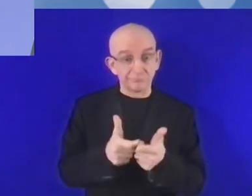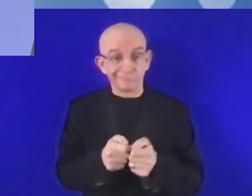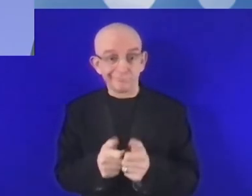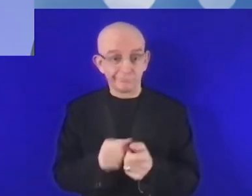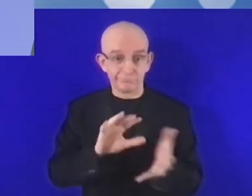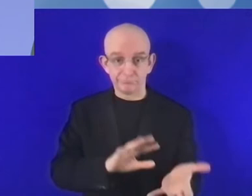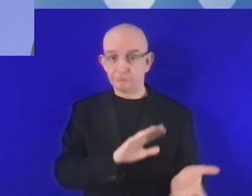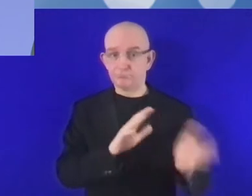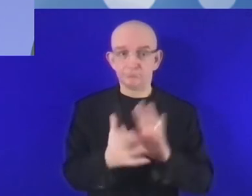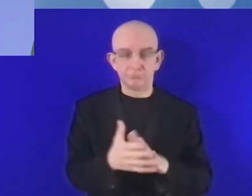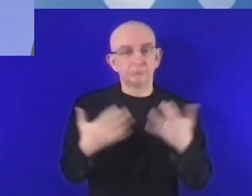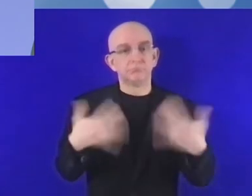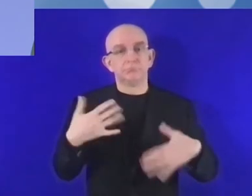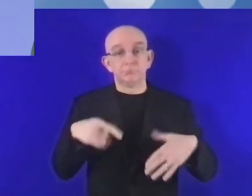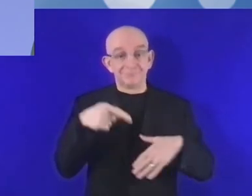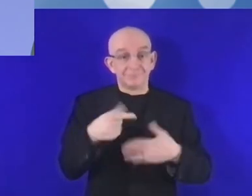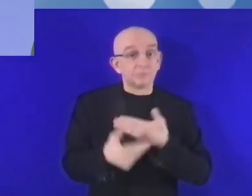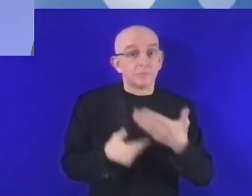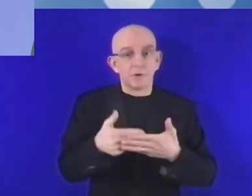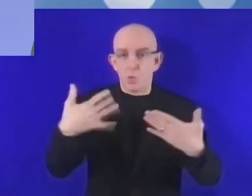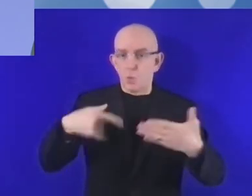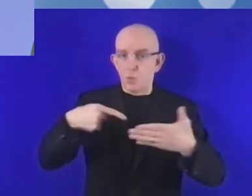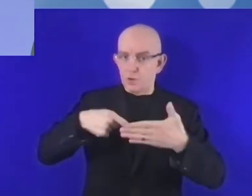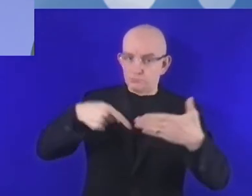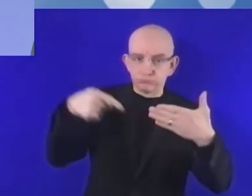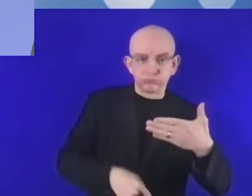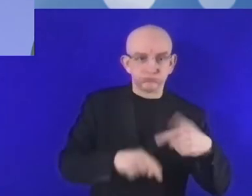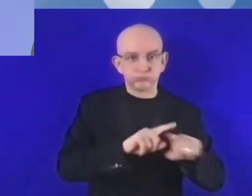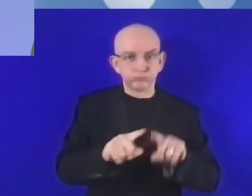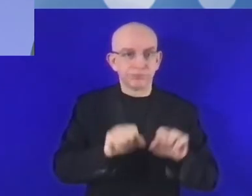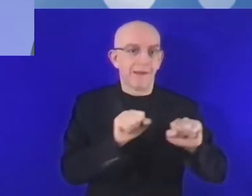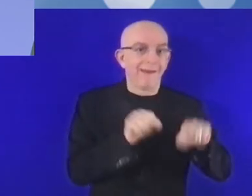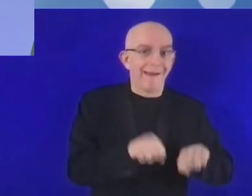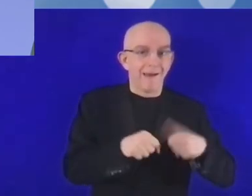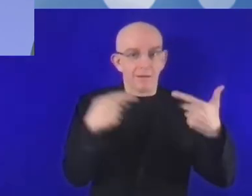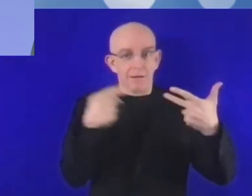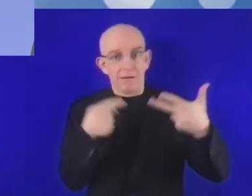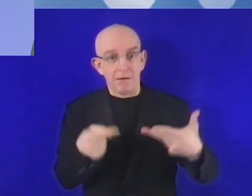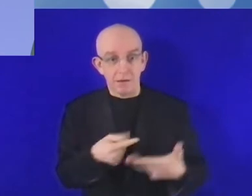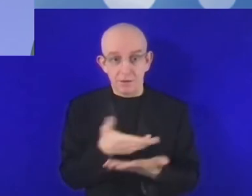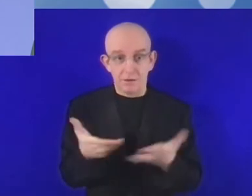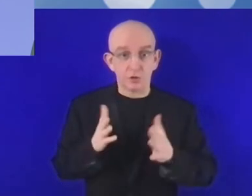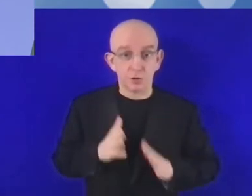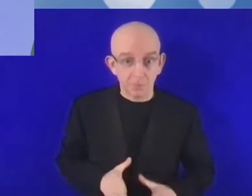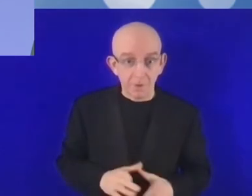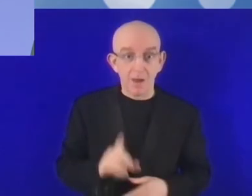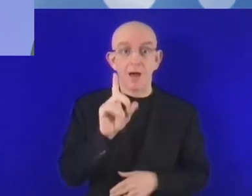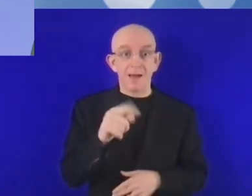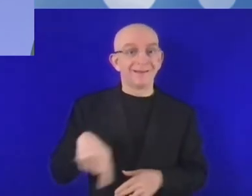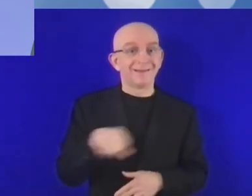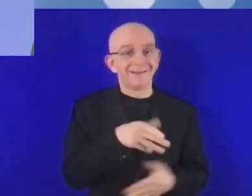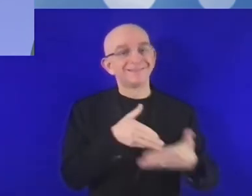ver con el desarrollo de la humanidad y el desarrollo también económico. Asimismo, implica numerosos desafíos. La pandemia